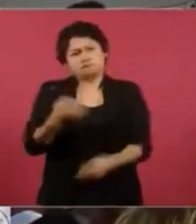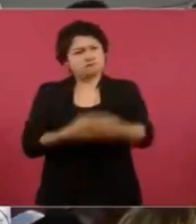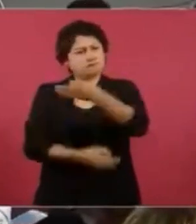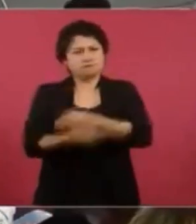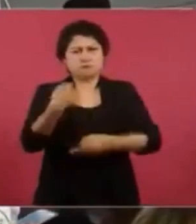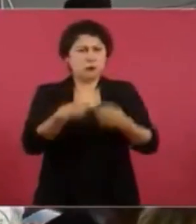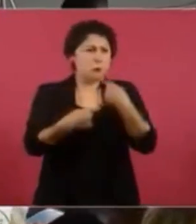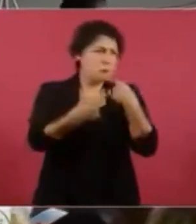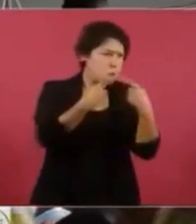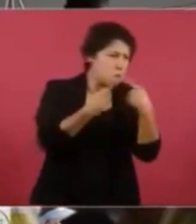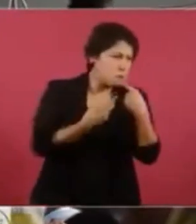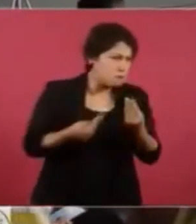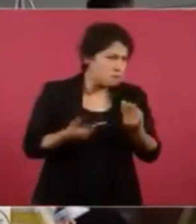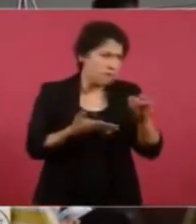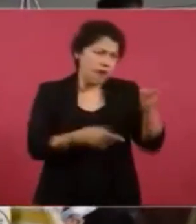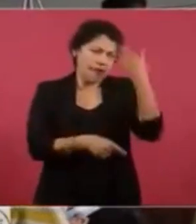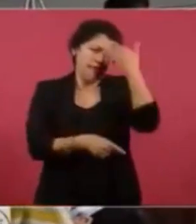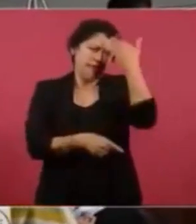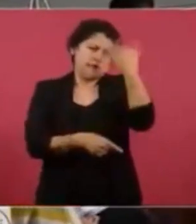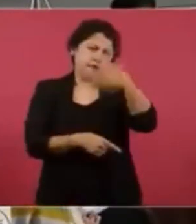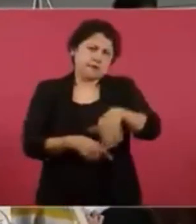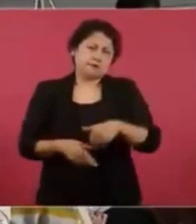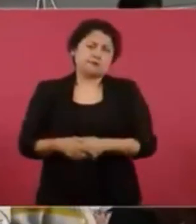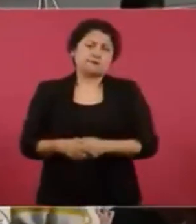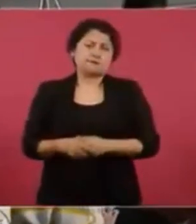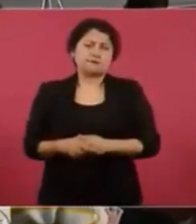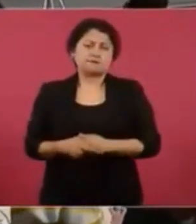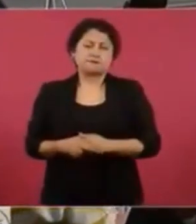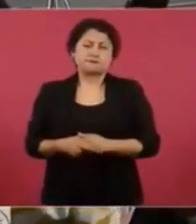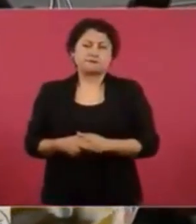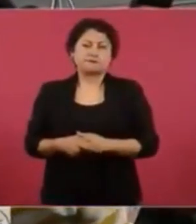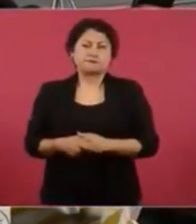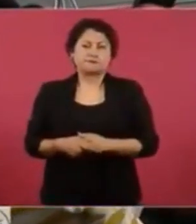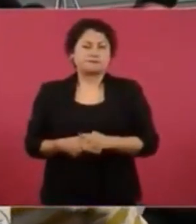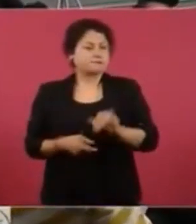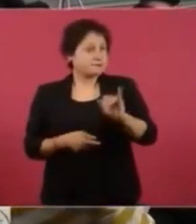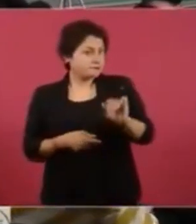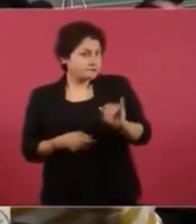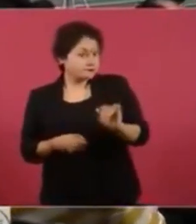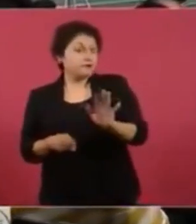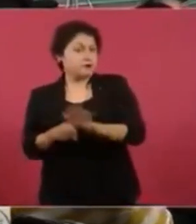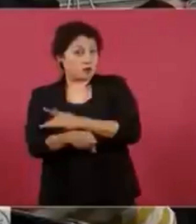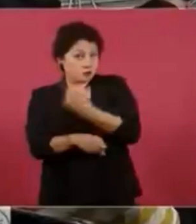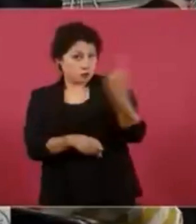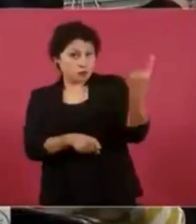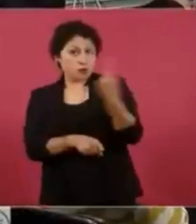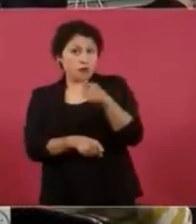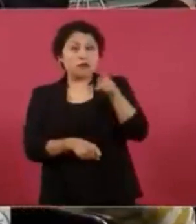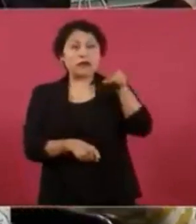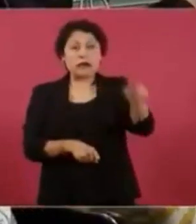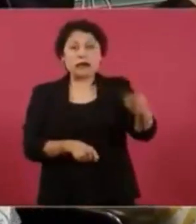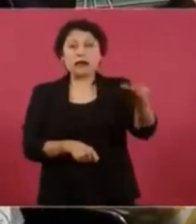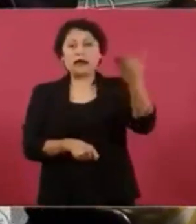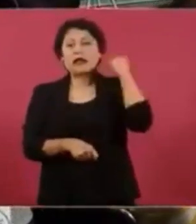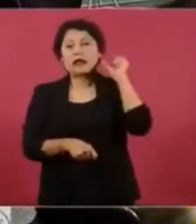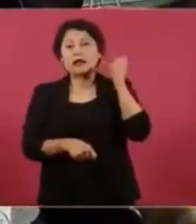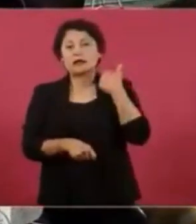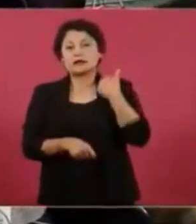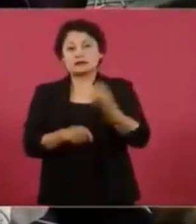Sí, porque fue buen secretario de Seguridad Pública